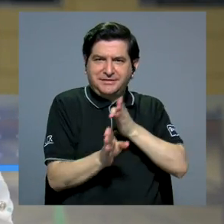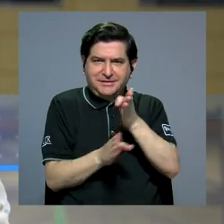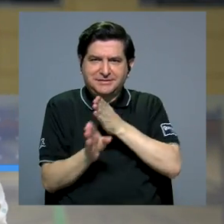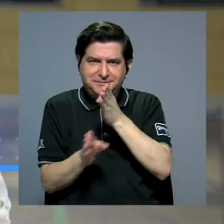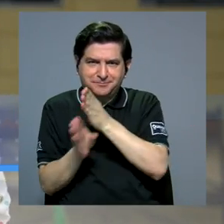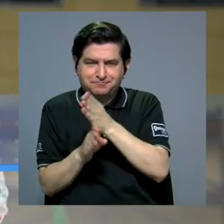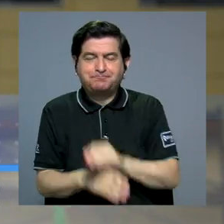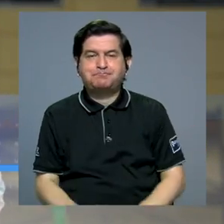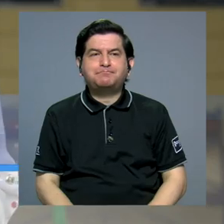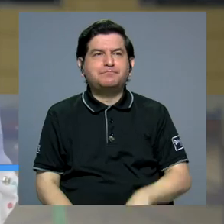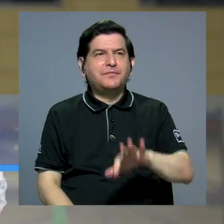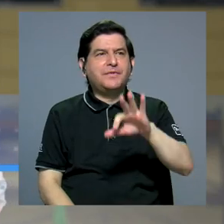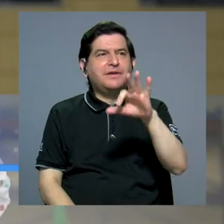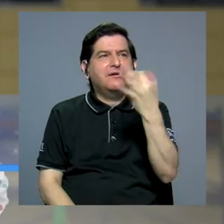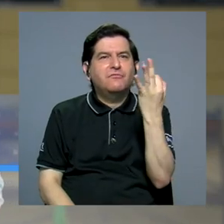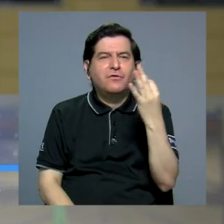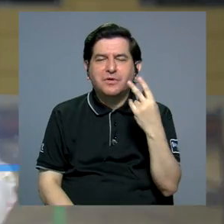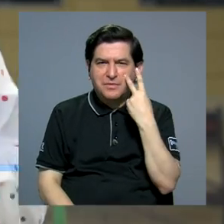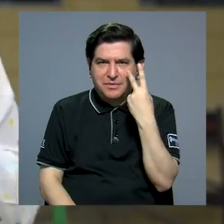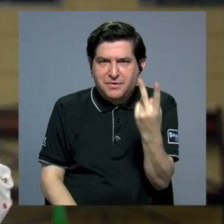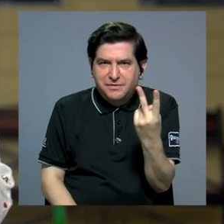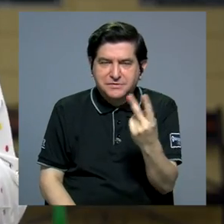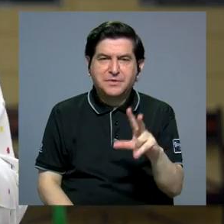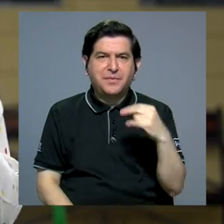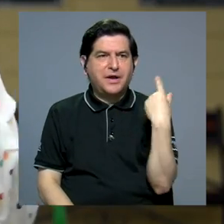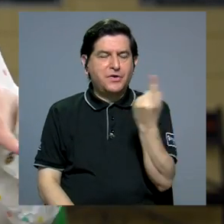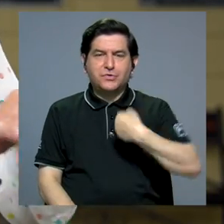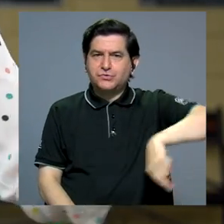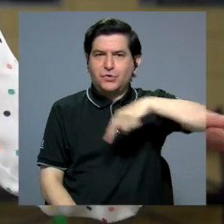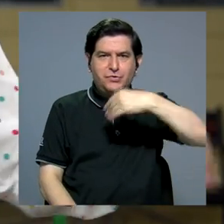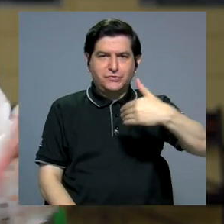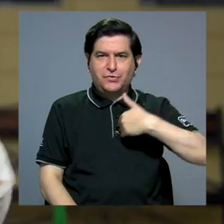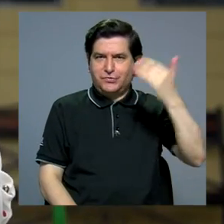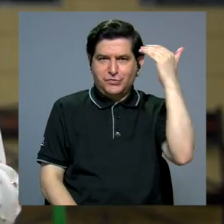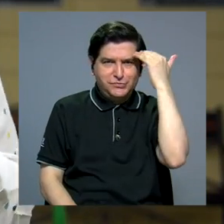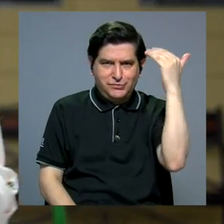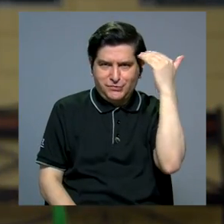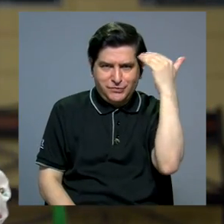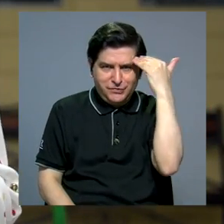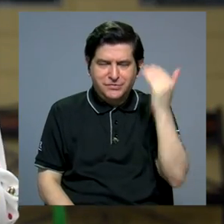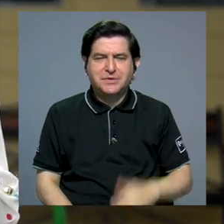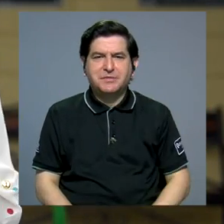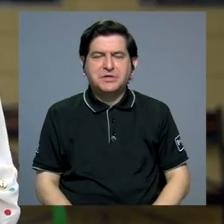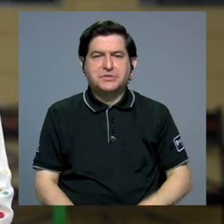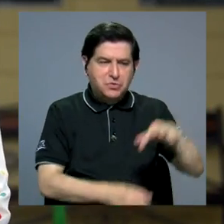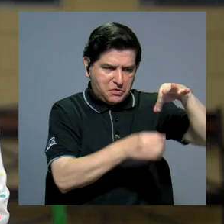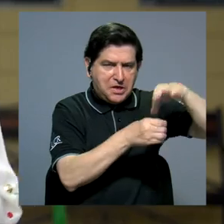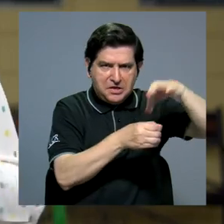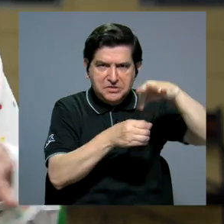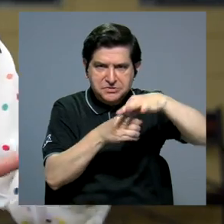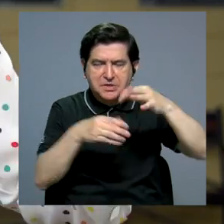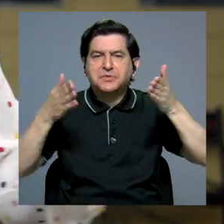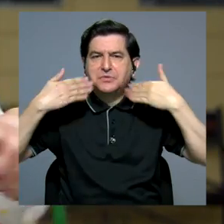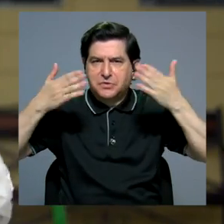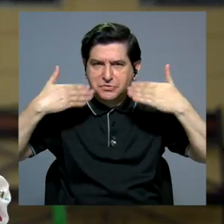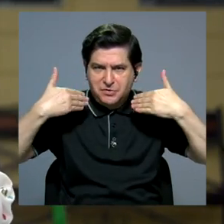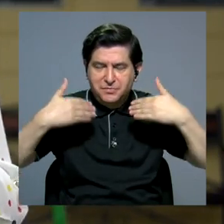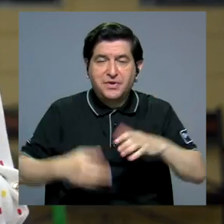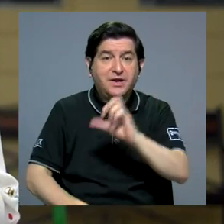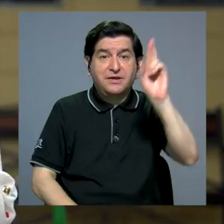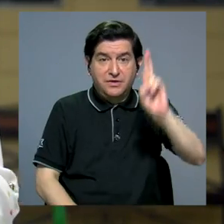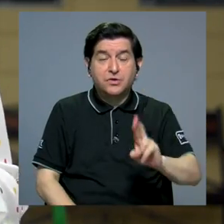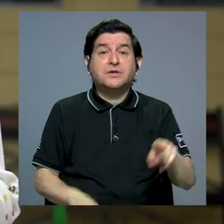nos dan en la carrera. En esta forma vemos no solo lo que nosotros tenemos conocimiento a nivel de cultivos del